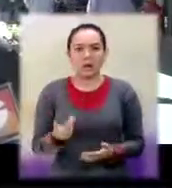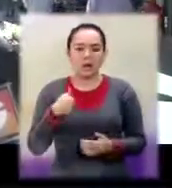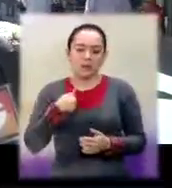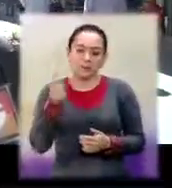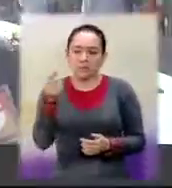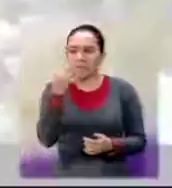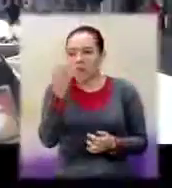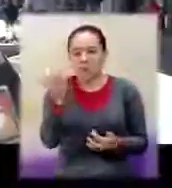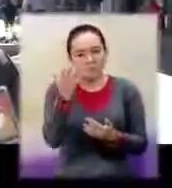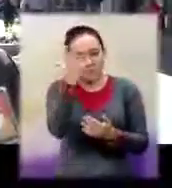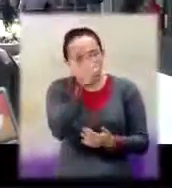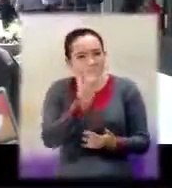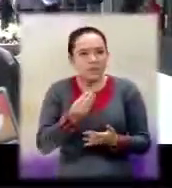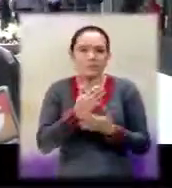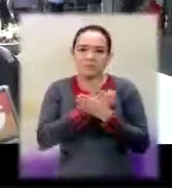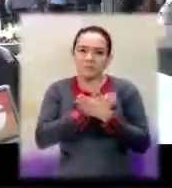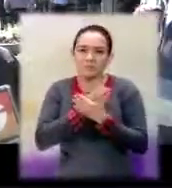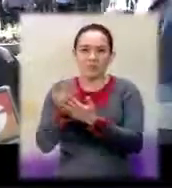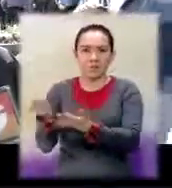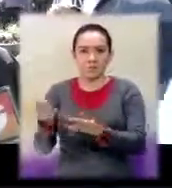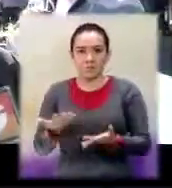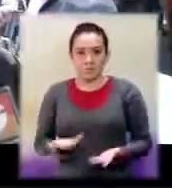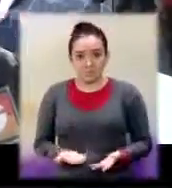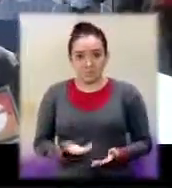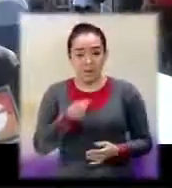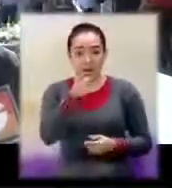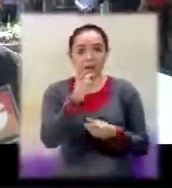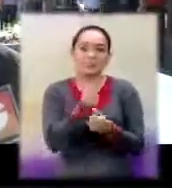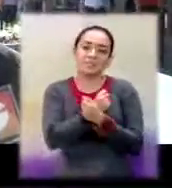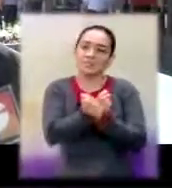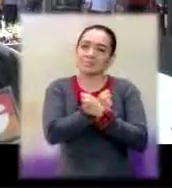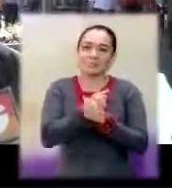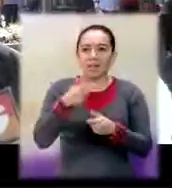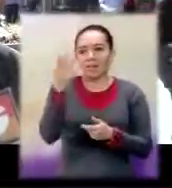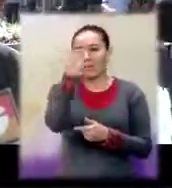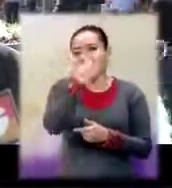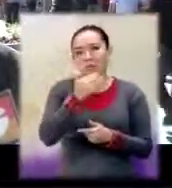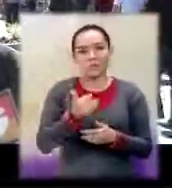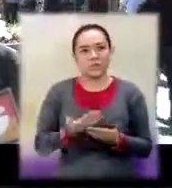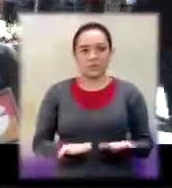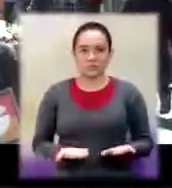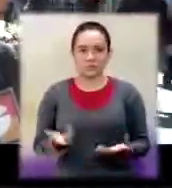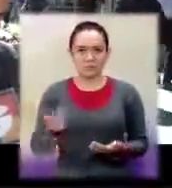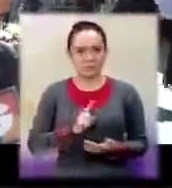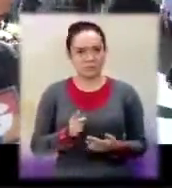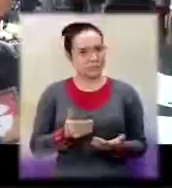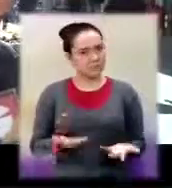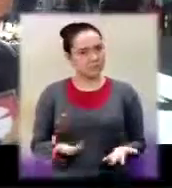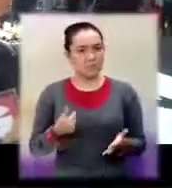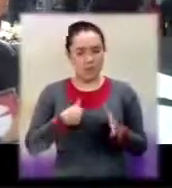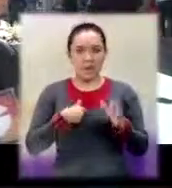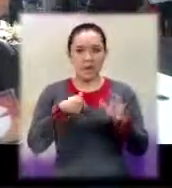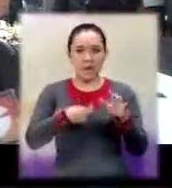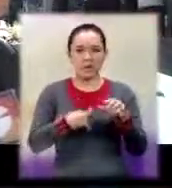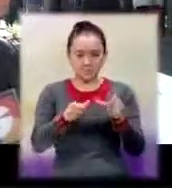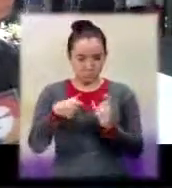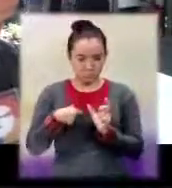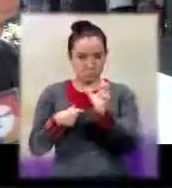tengo un gran cariño. Que confiesa su amor por la dama verde. No les miento, aquí tengo yo. Aquí está mi DPI.